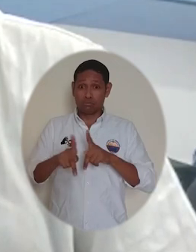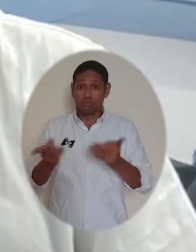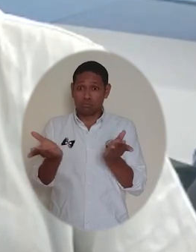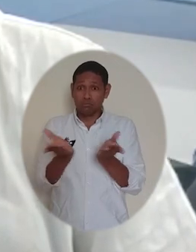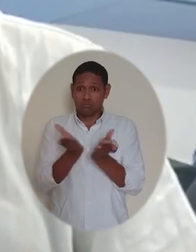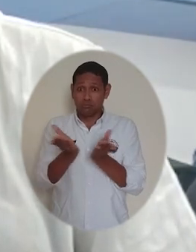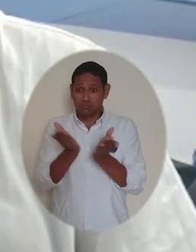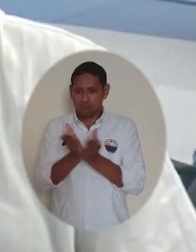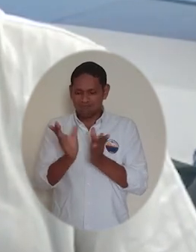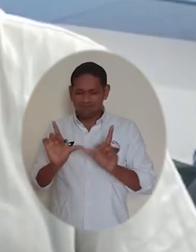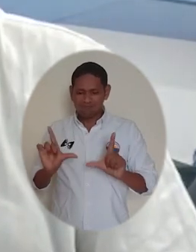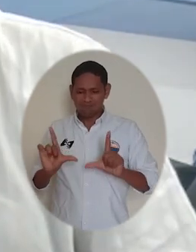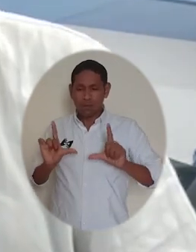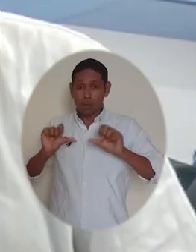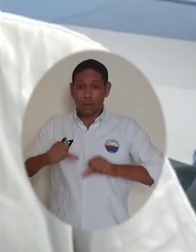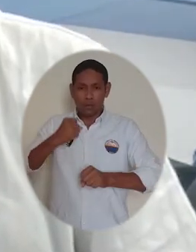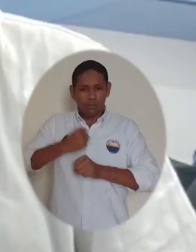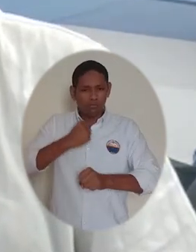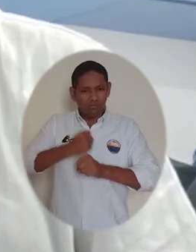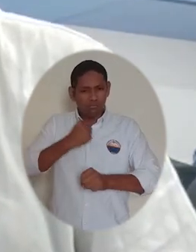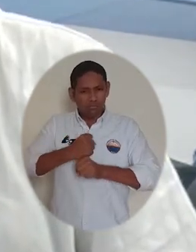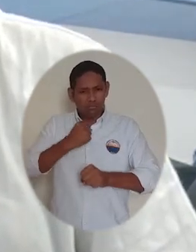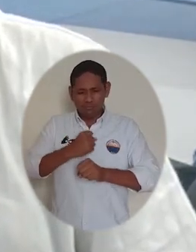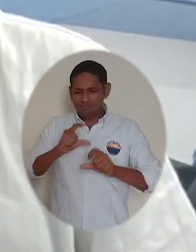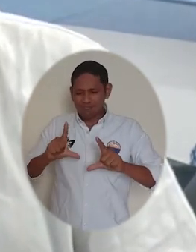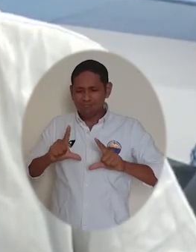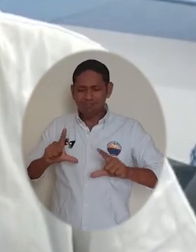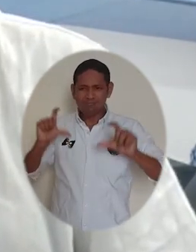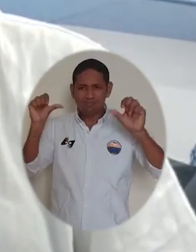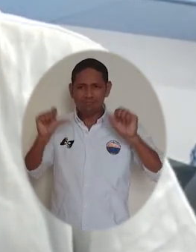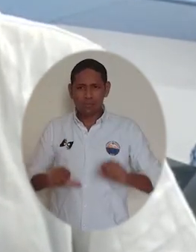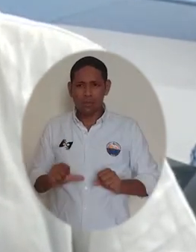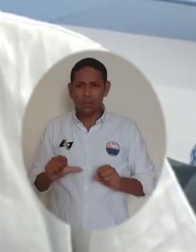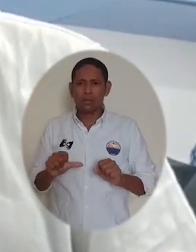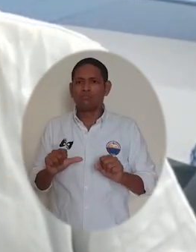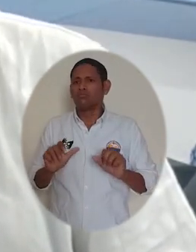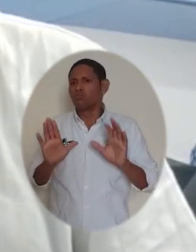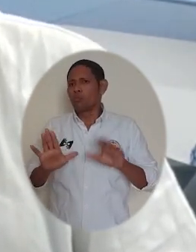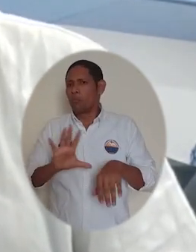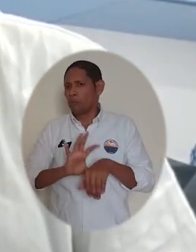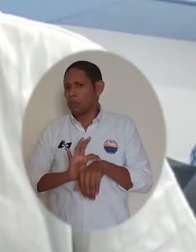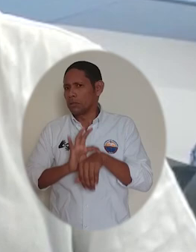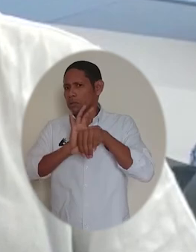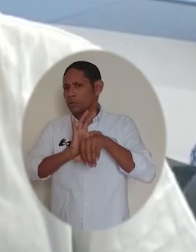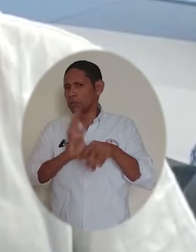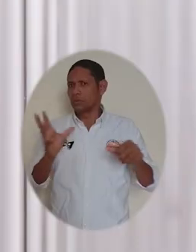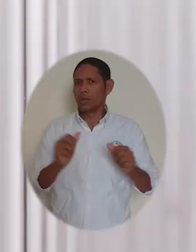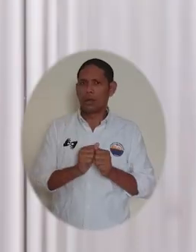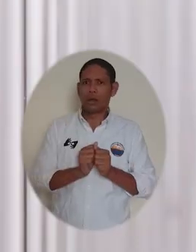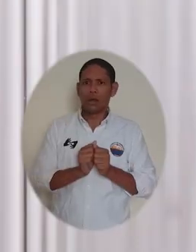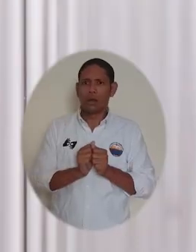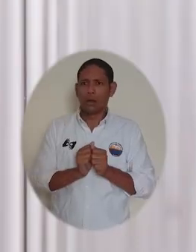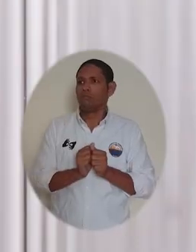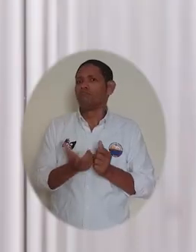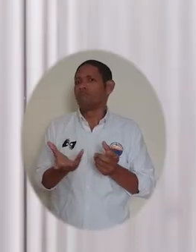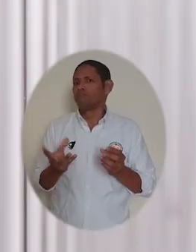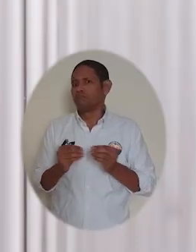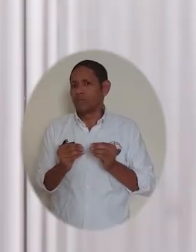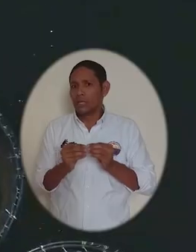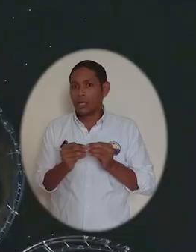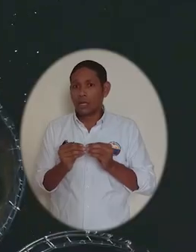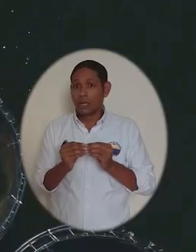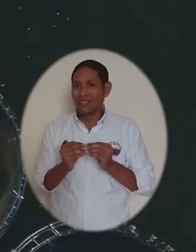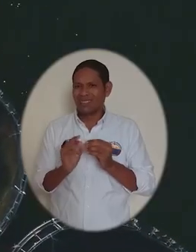estudiantes de pregrado y posgrado desarrollen sus trabajos de grado en el área, por ejemplo, de la biomedicina,